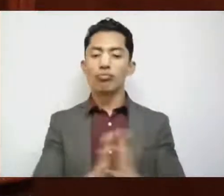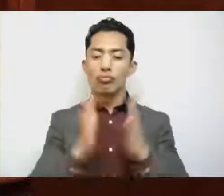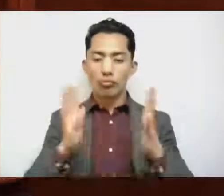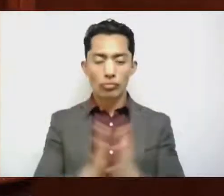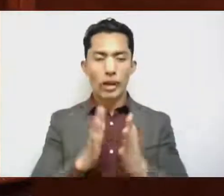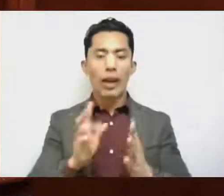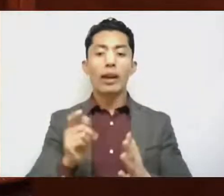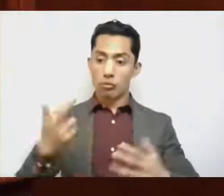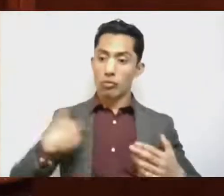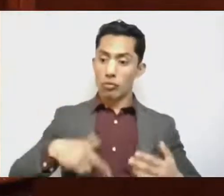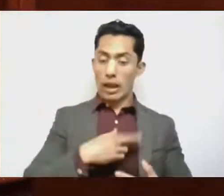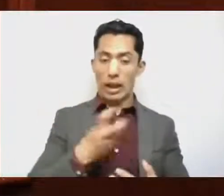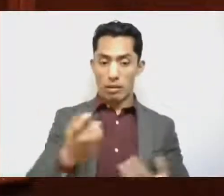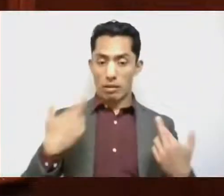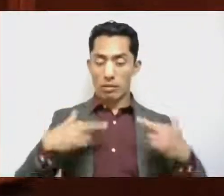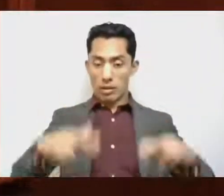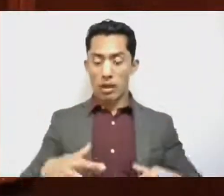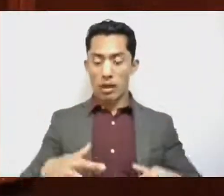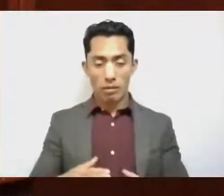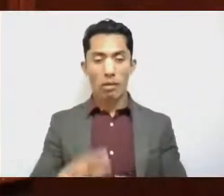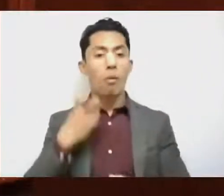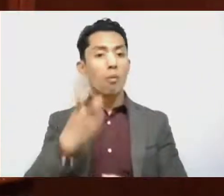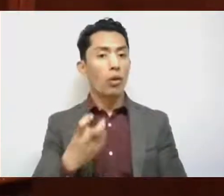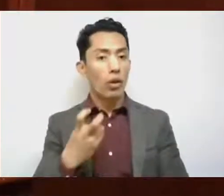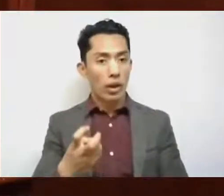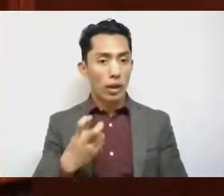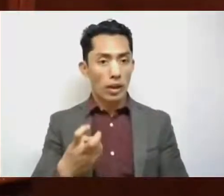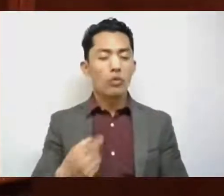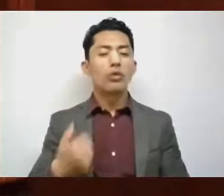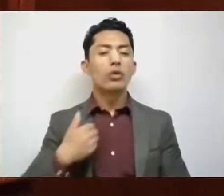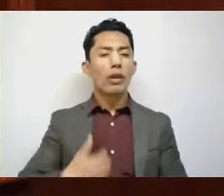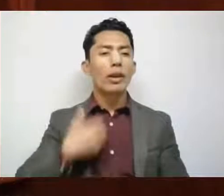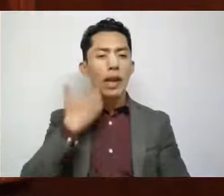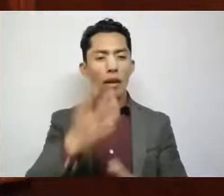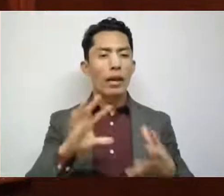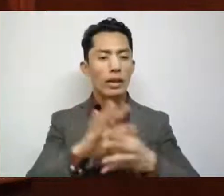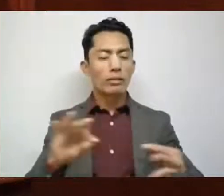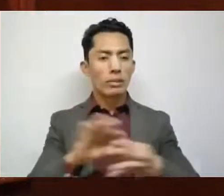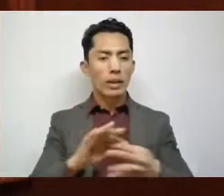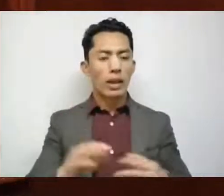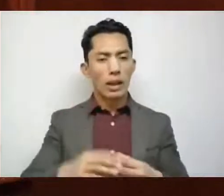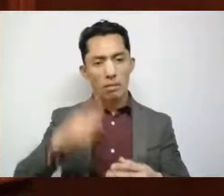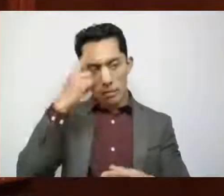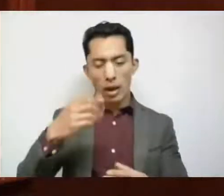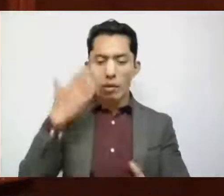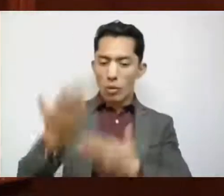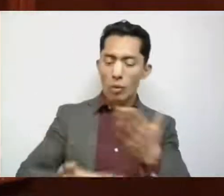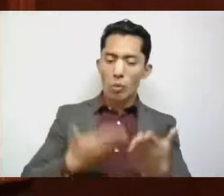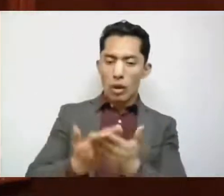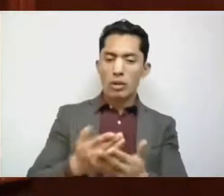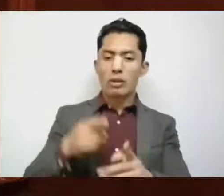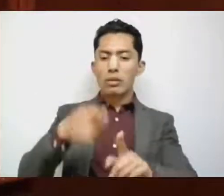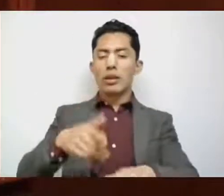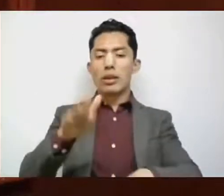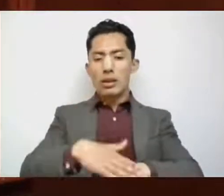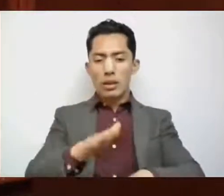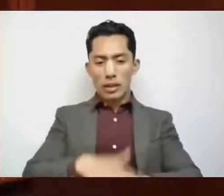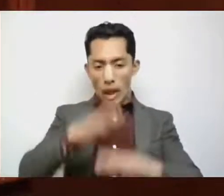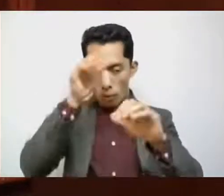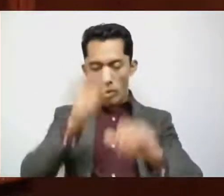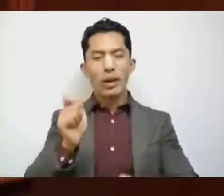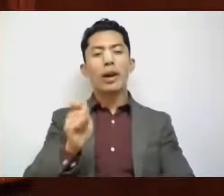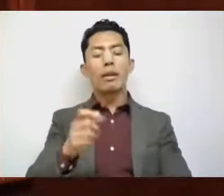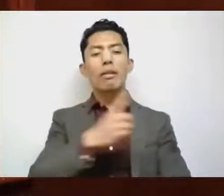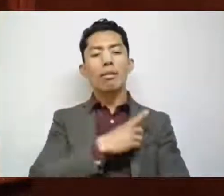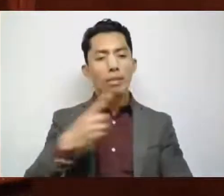democracia. En ese sentido quiero hacer esta propuesta de punto de acuerdo para que se respete